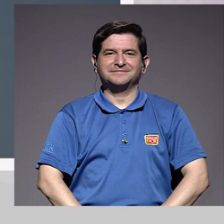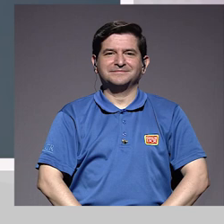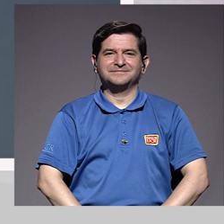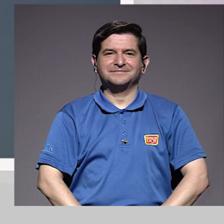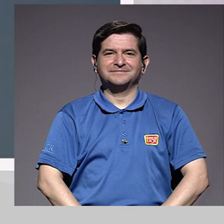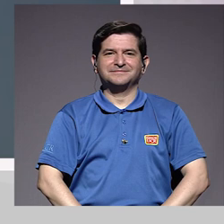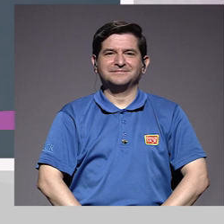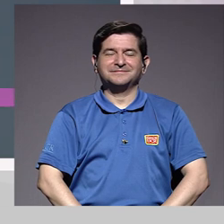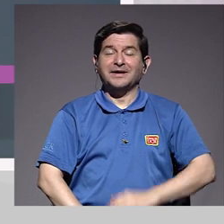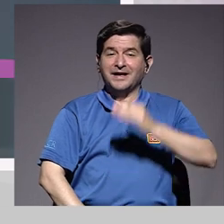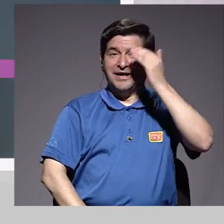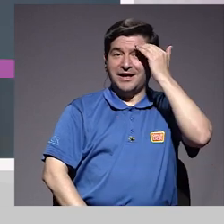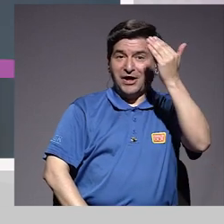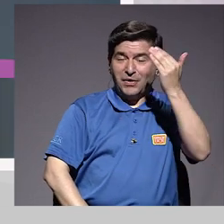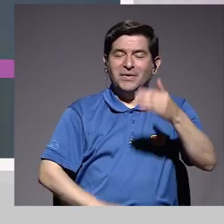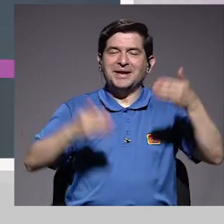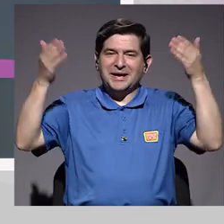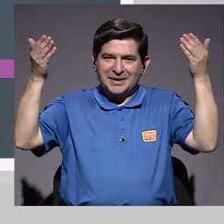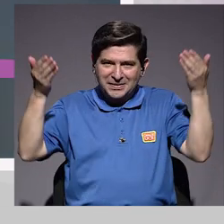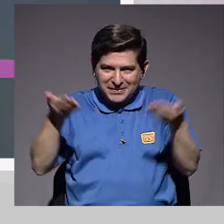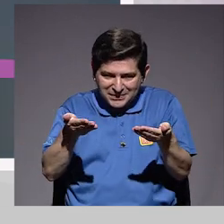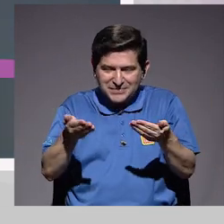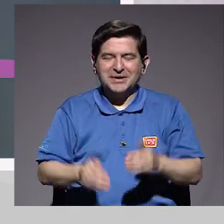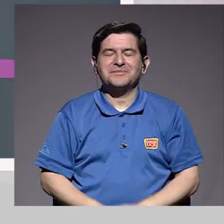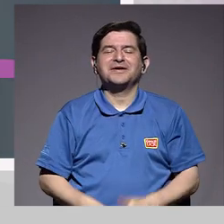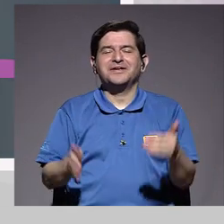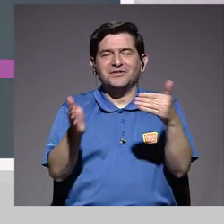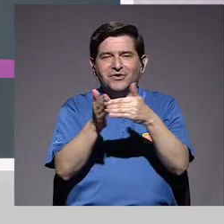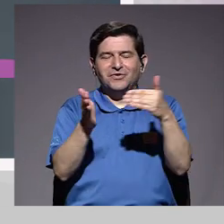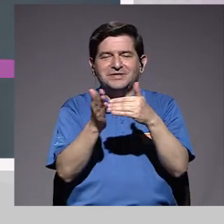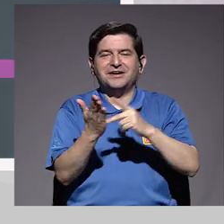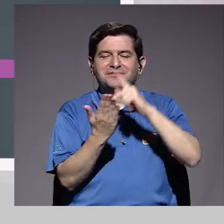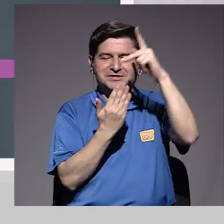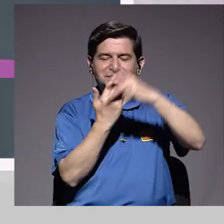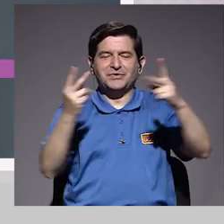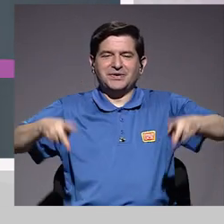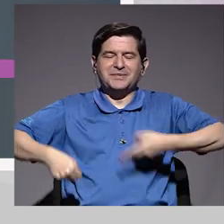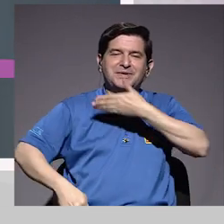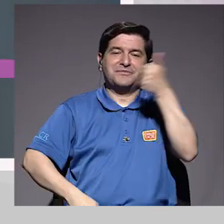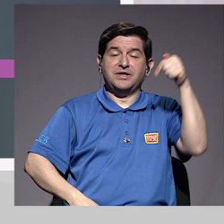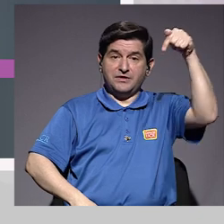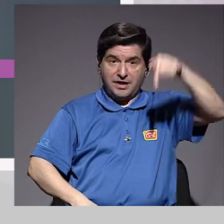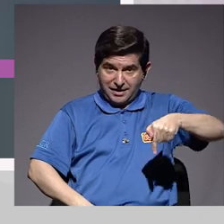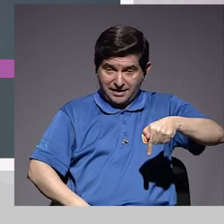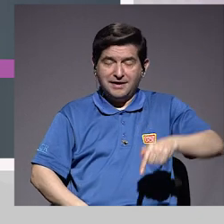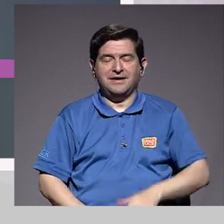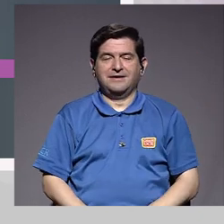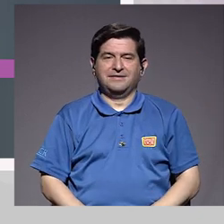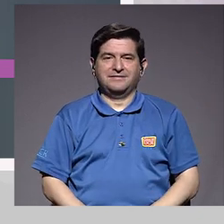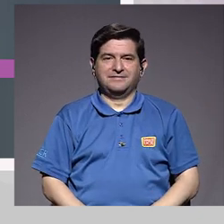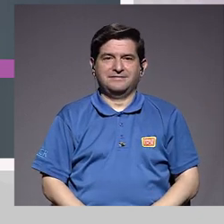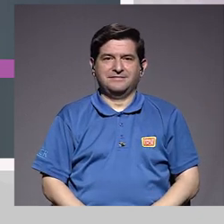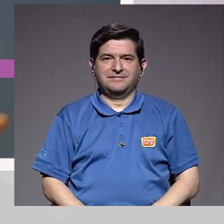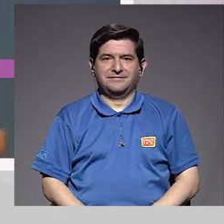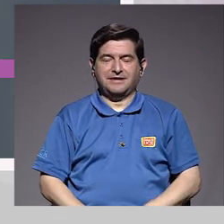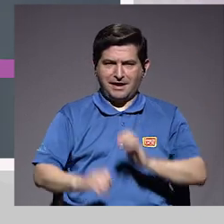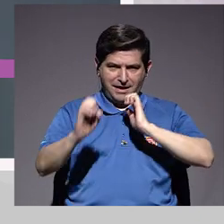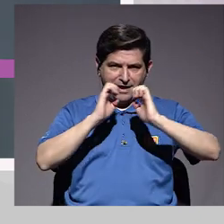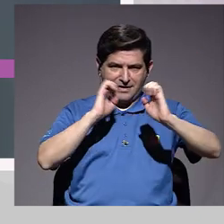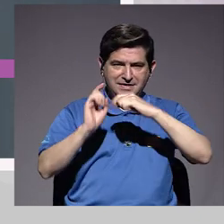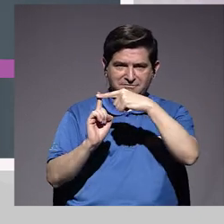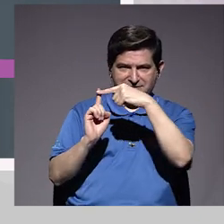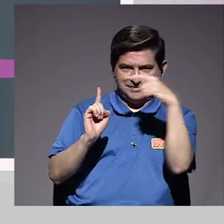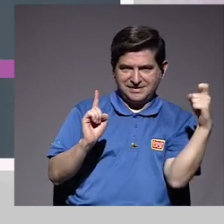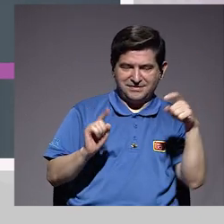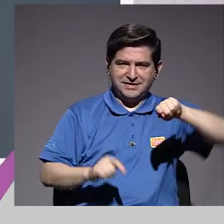Hola, ¿qué tal? Bienvenido y bienvenida una vez más a vivir mejor. Hoy estamos acá en esta entrevista desde el canal